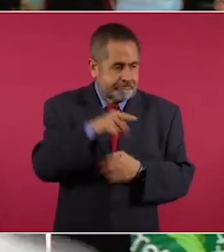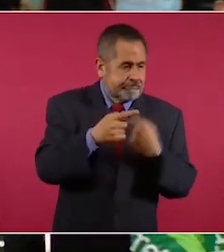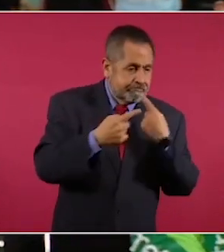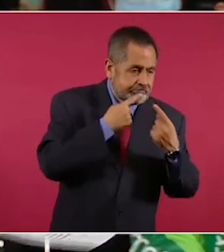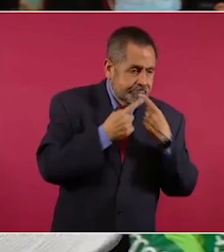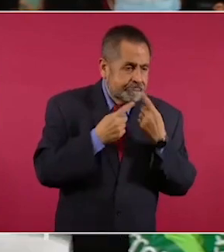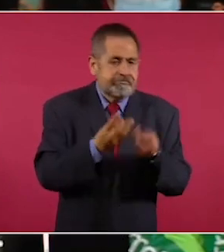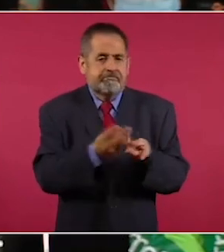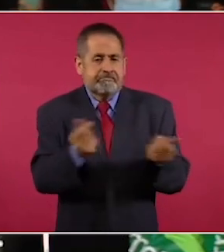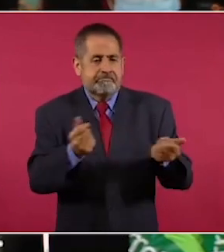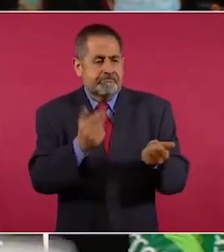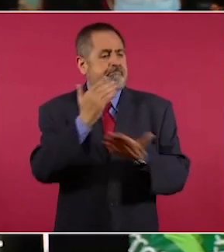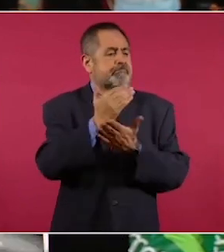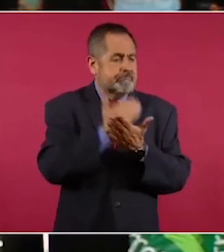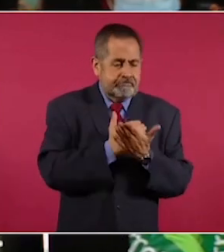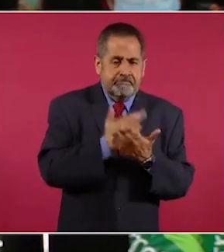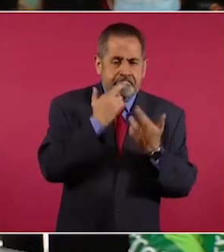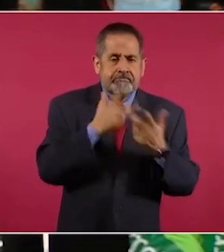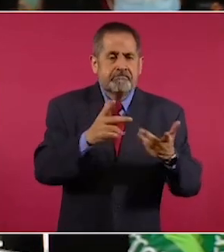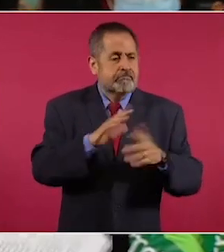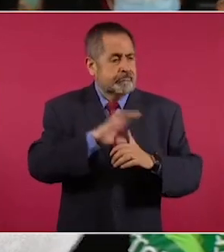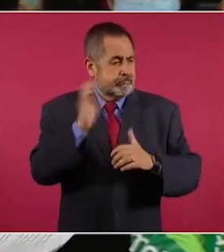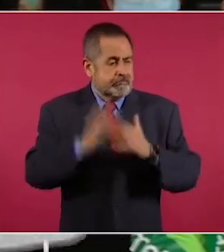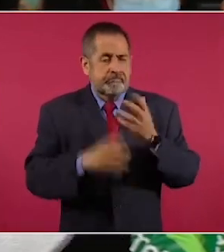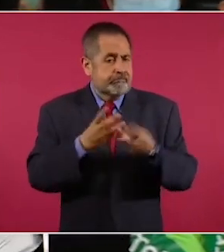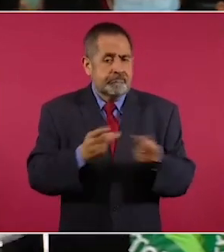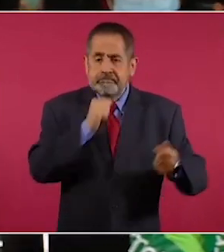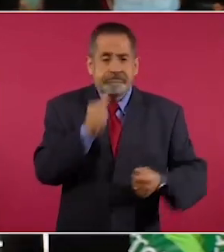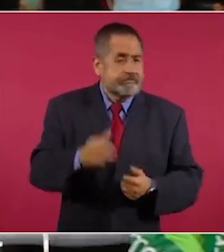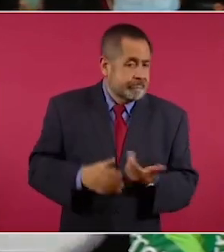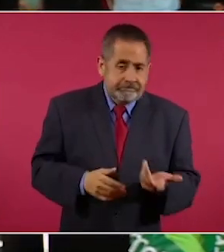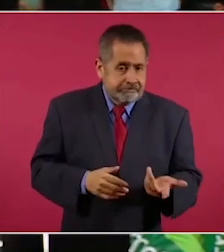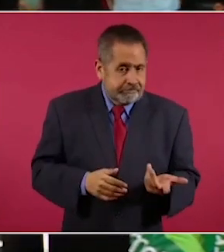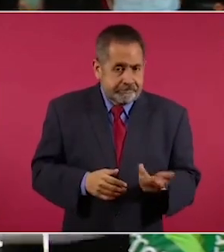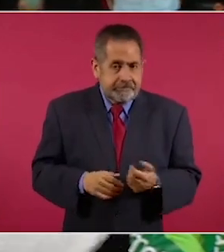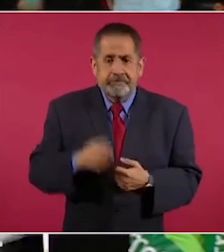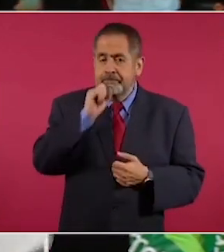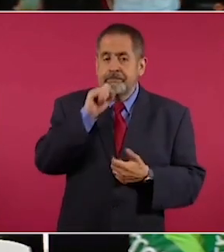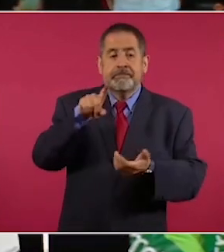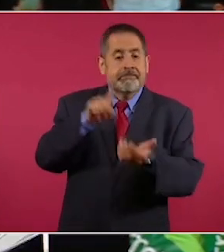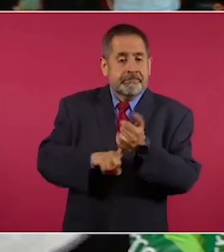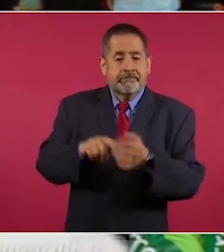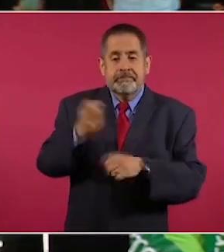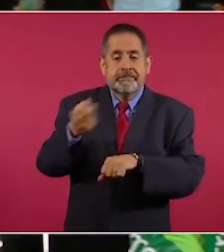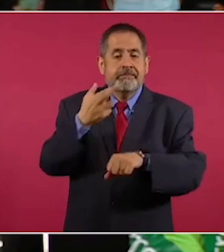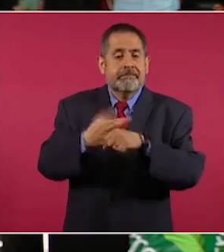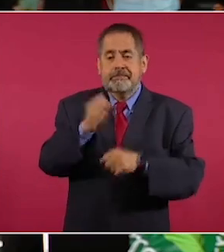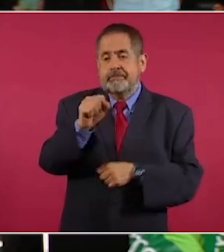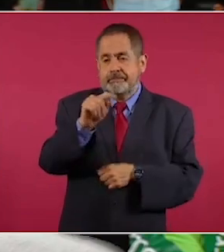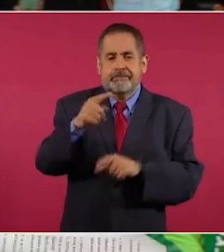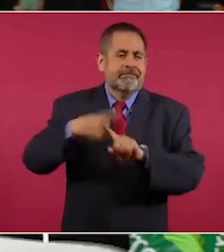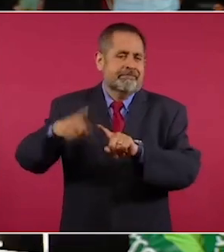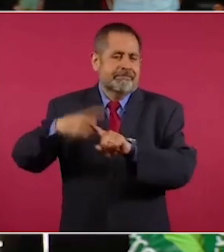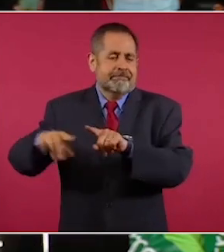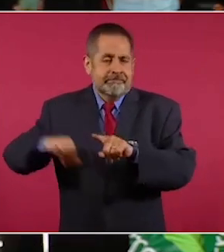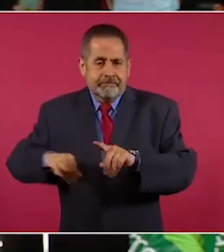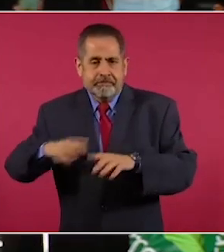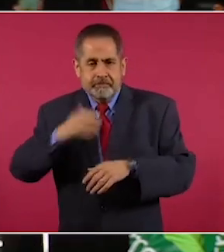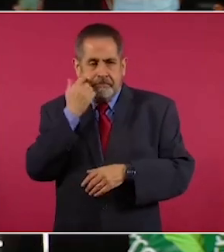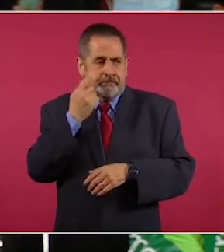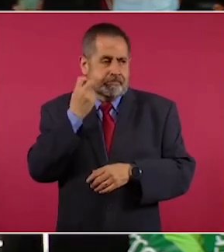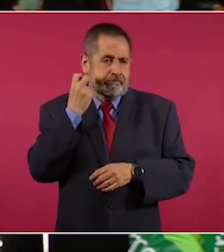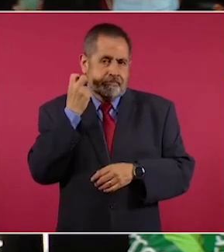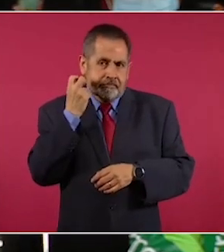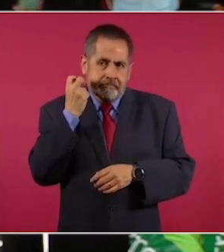sacar a flote este tema, porque también hay intereses diversos y no señalan